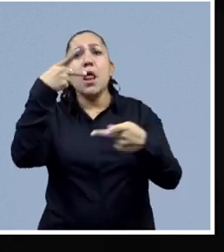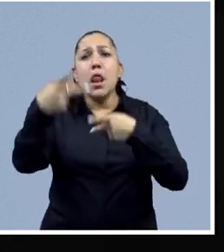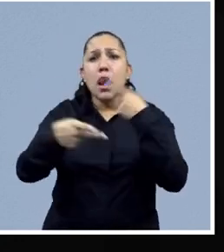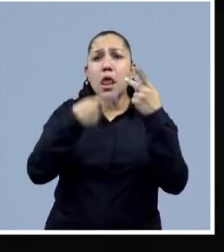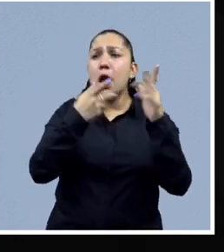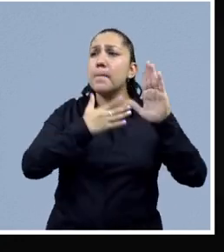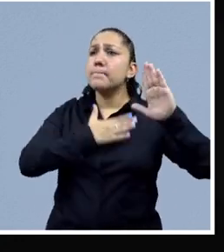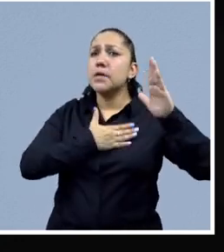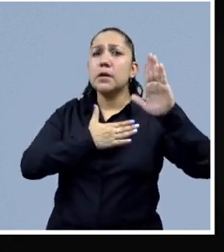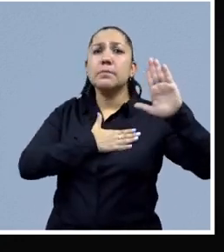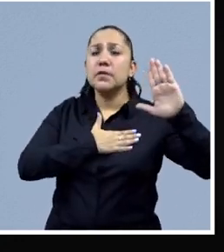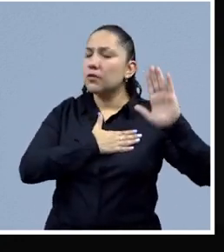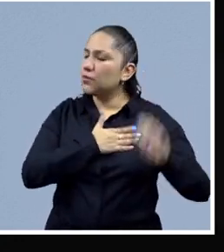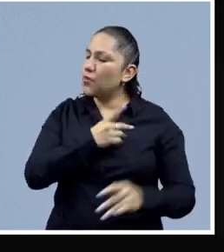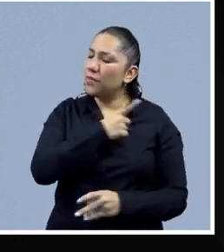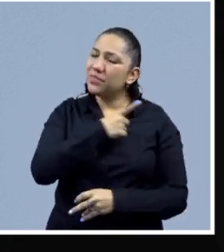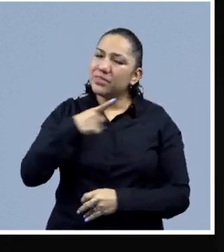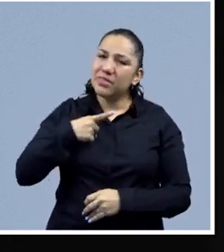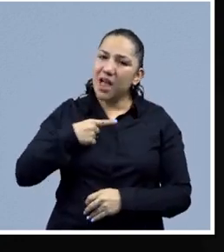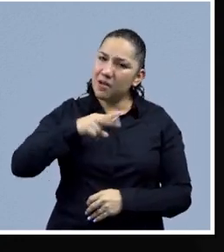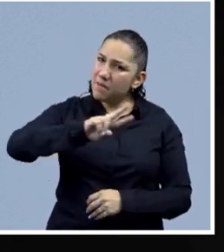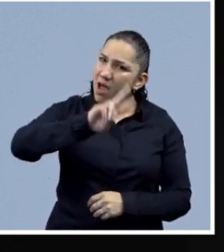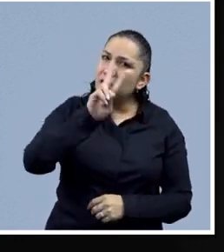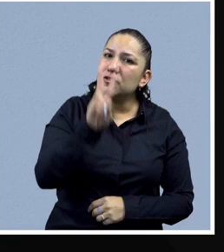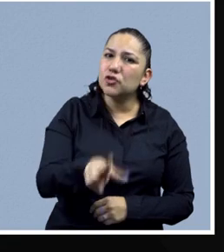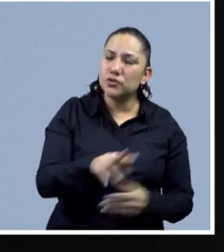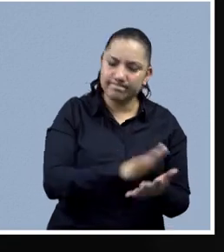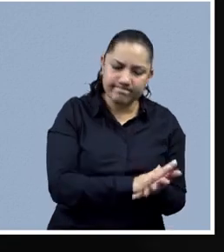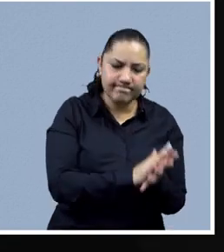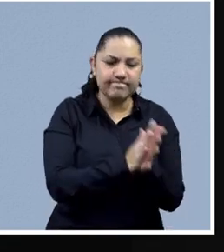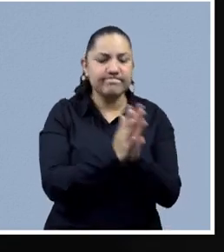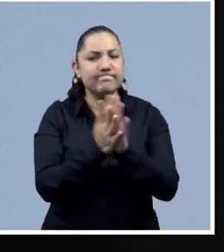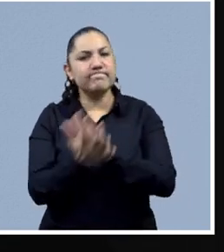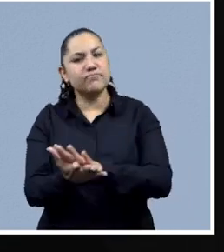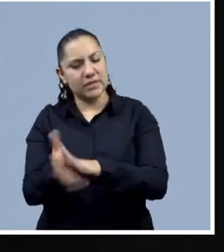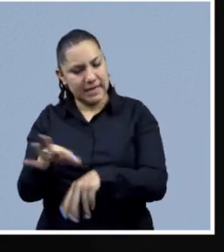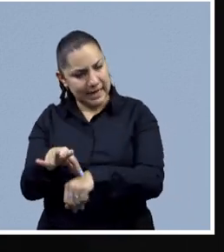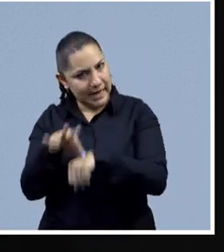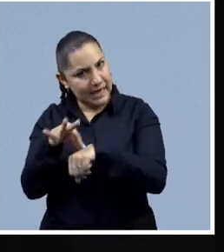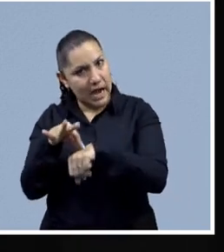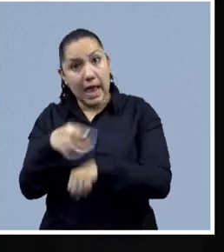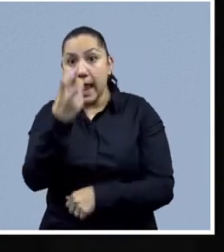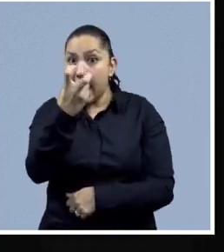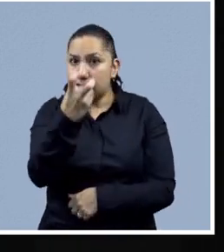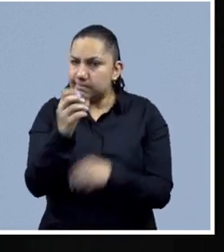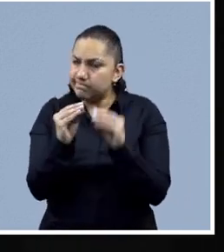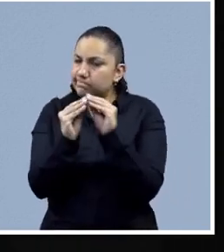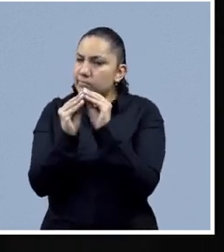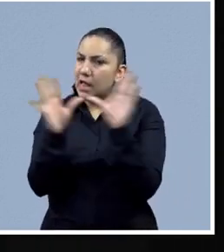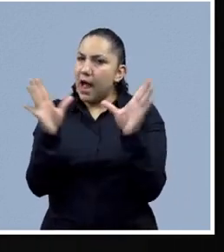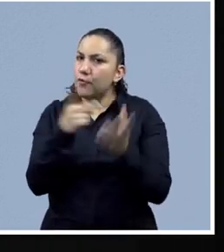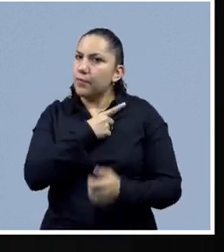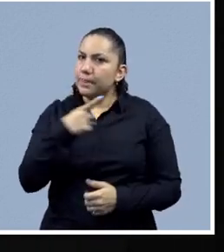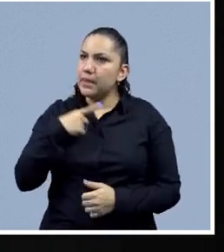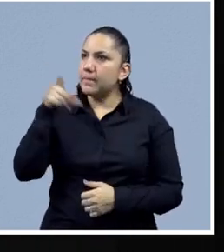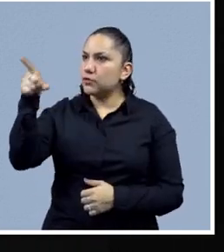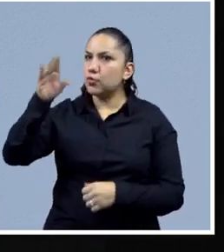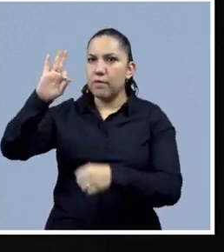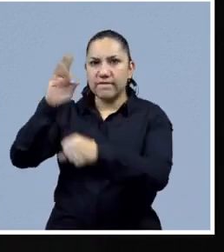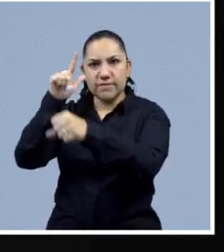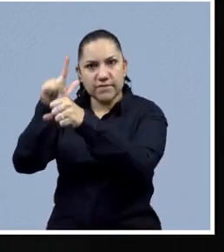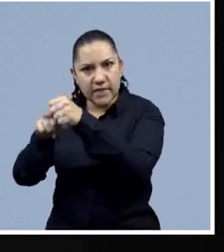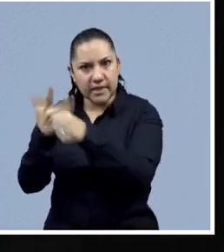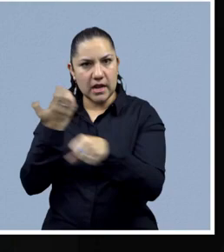traduzca en acciones reales y efectivas. Eso implica también una mayor inversión del